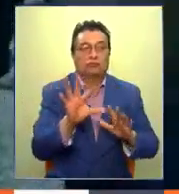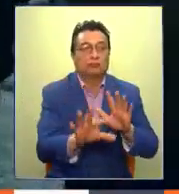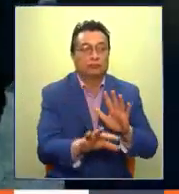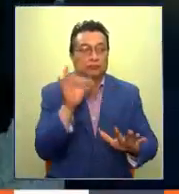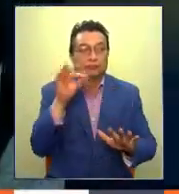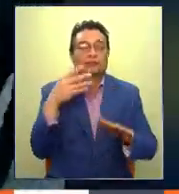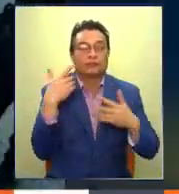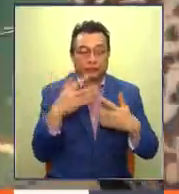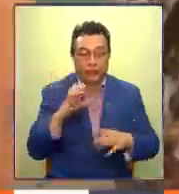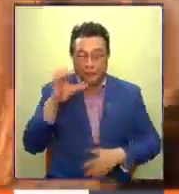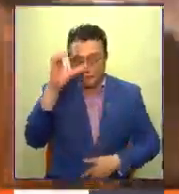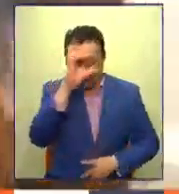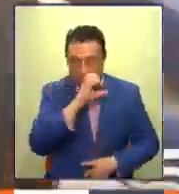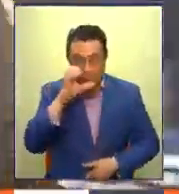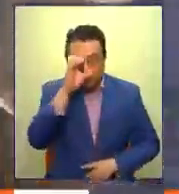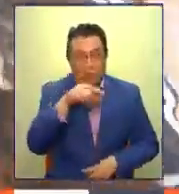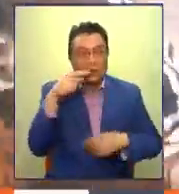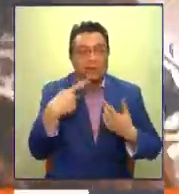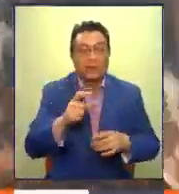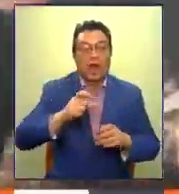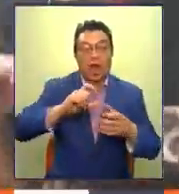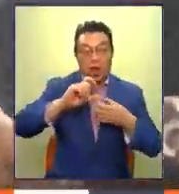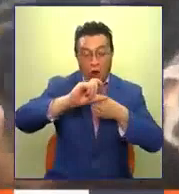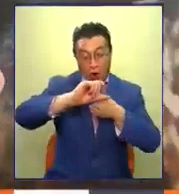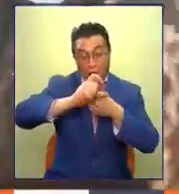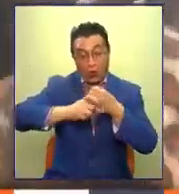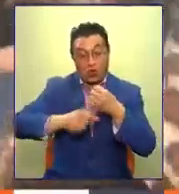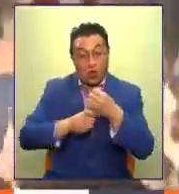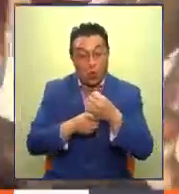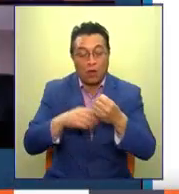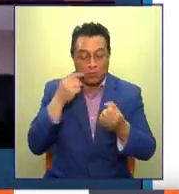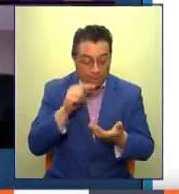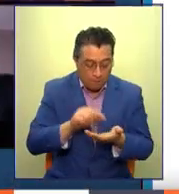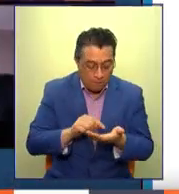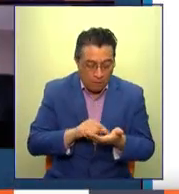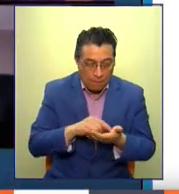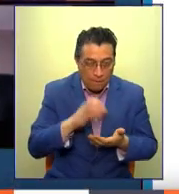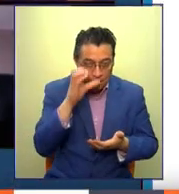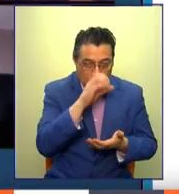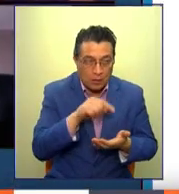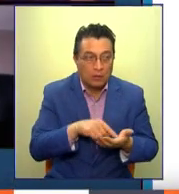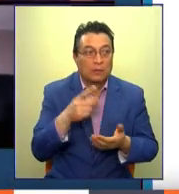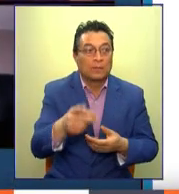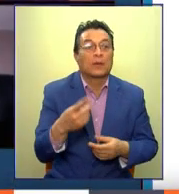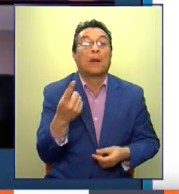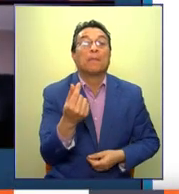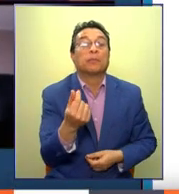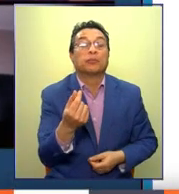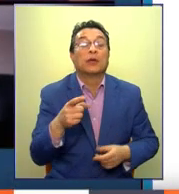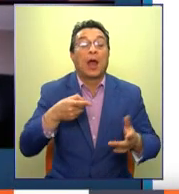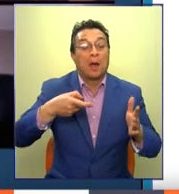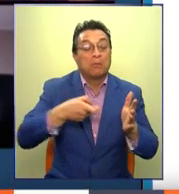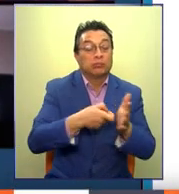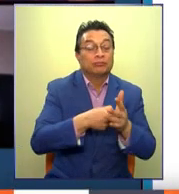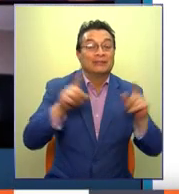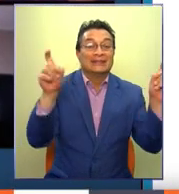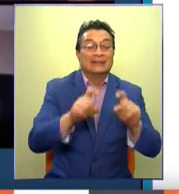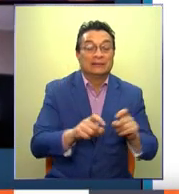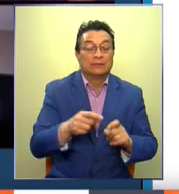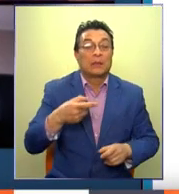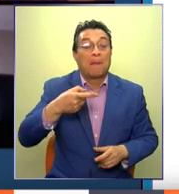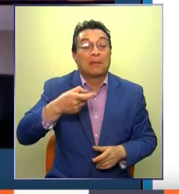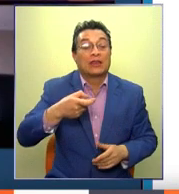por las búsquedas que realizó en Google a través de su celular. Precio de armas eléctricas, pistola